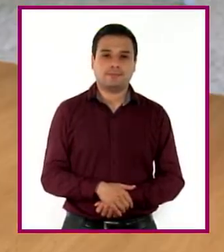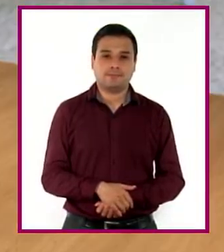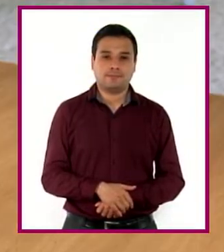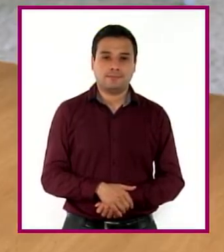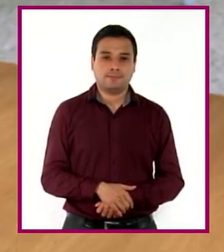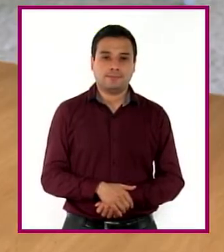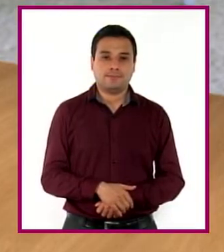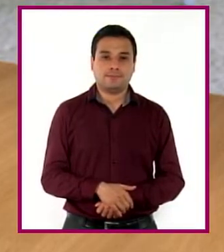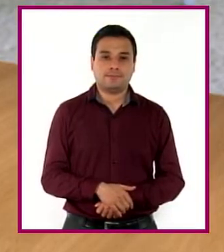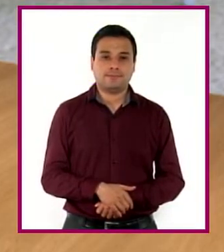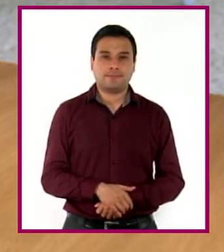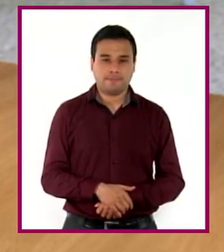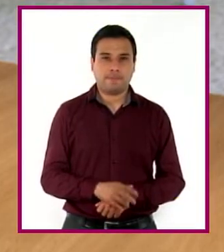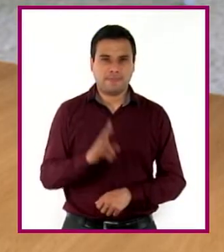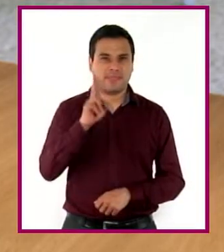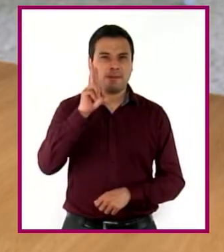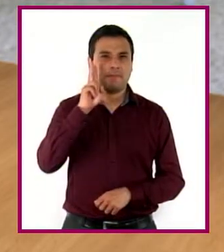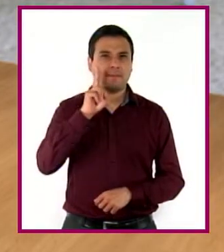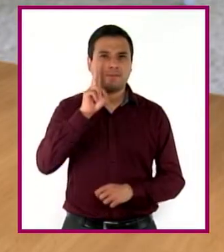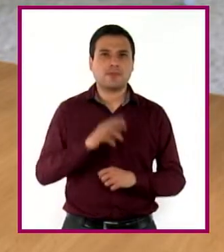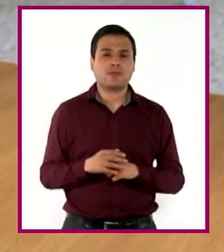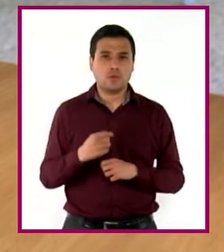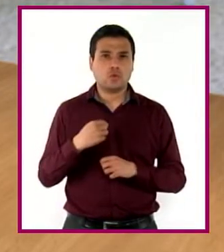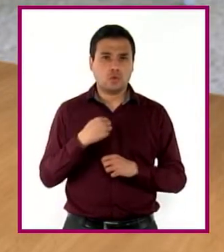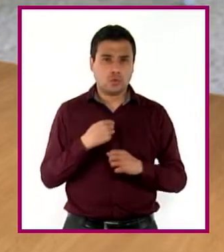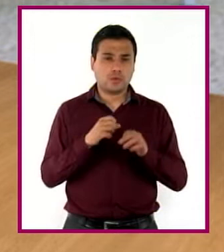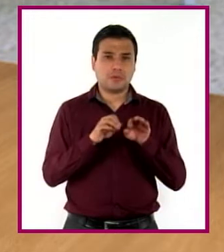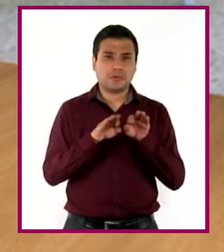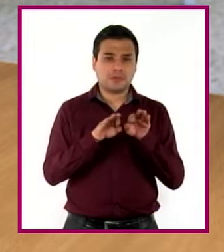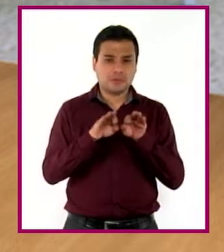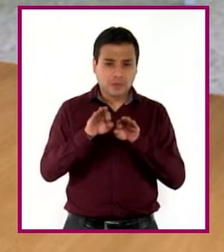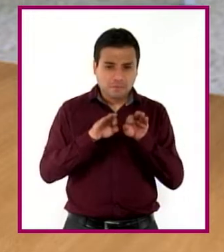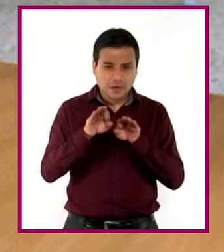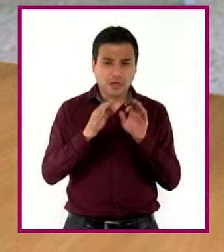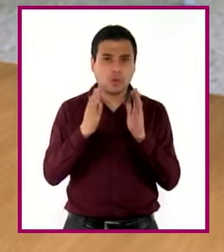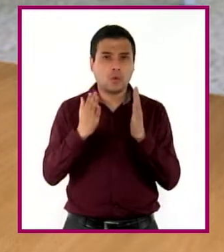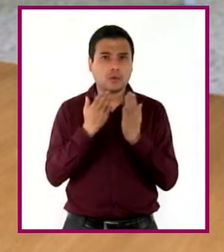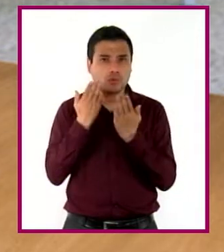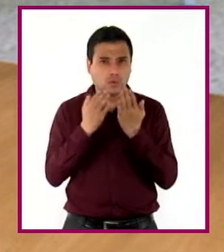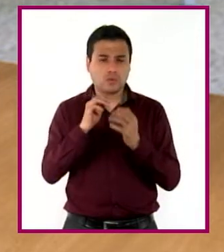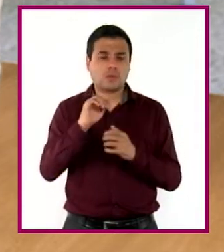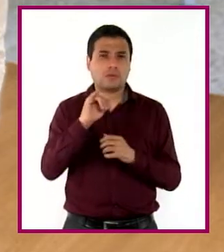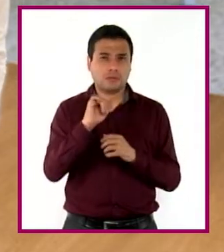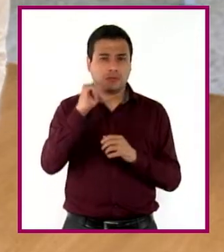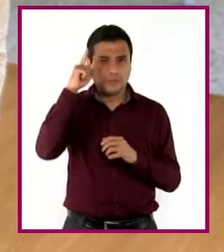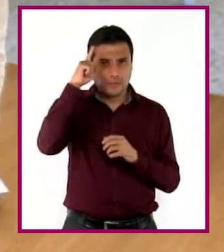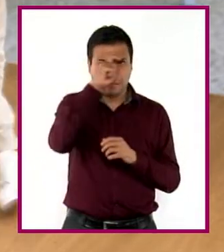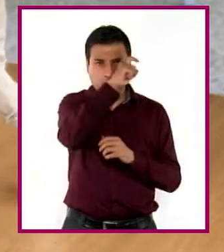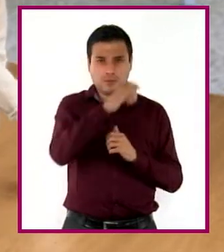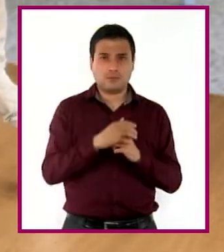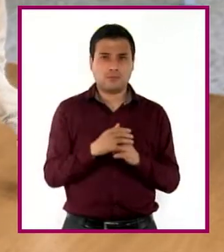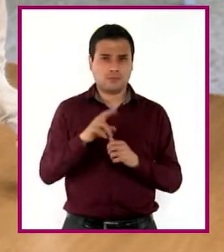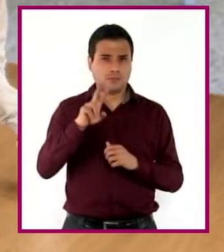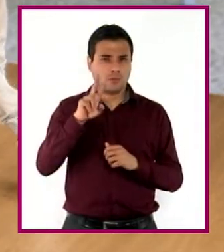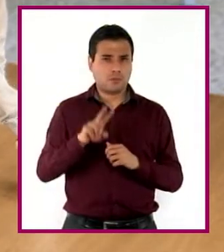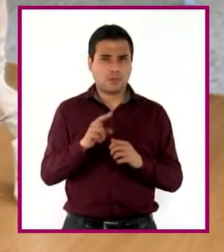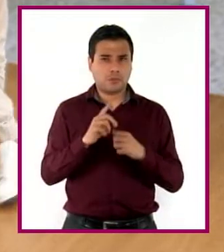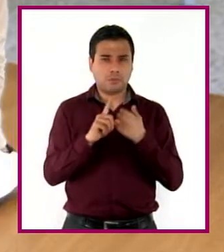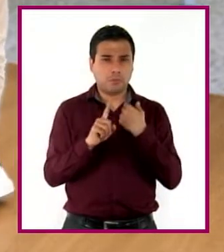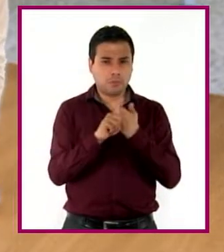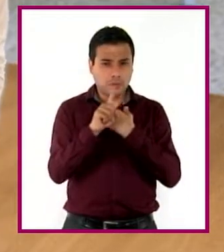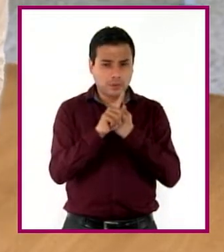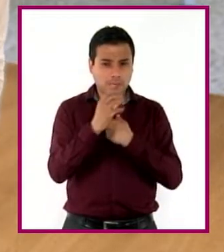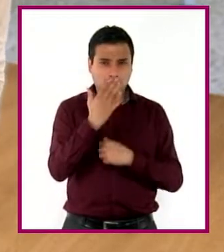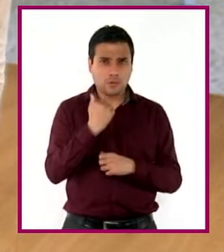Pero a ver, yo trabajo y estudio y, bueno, sí es más complicado. Pero no me ha impedido mantenerme el